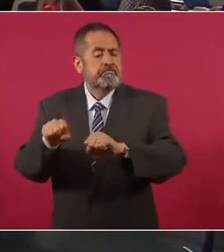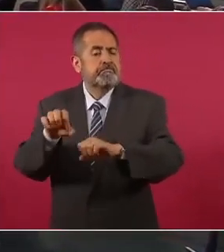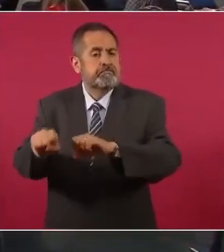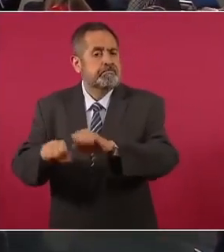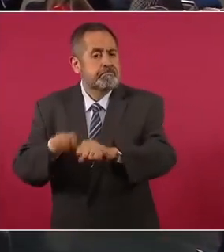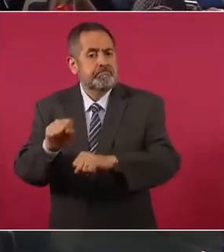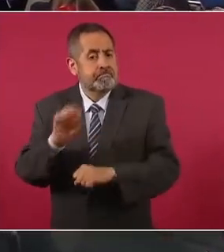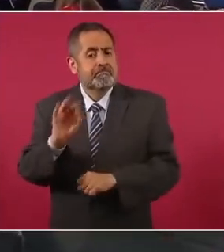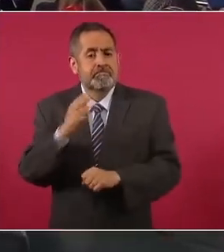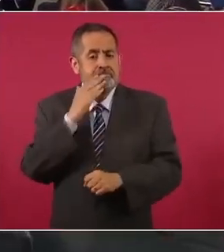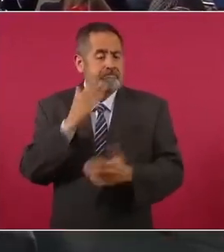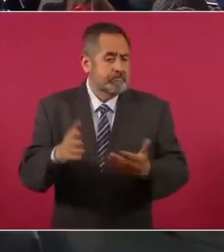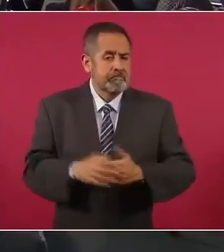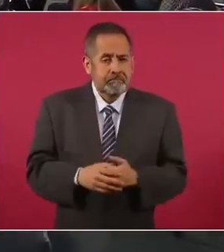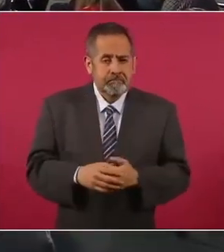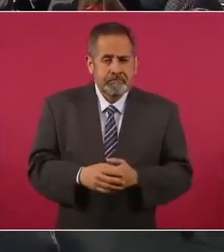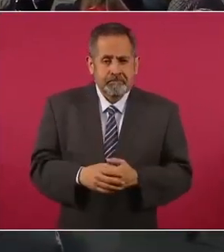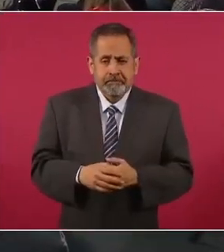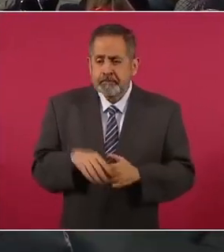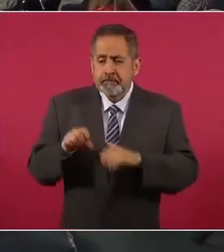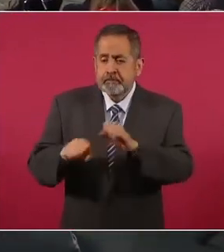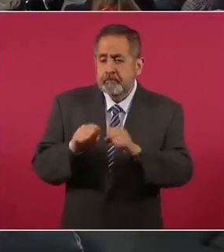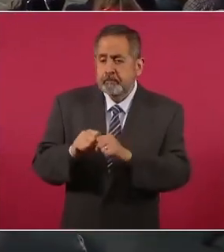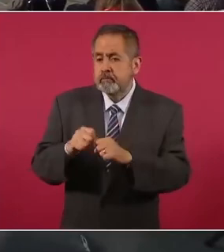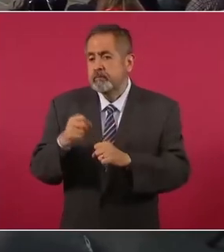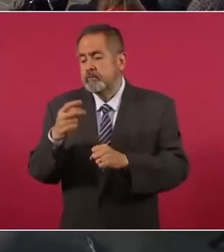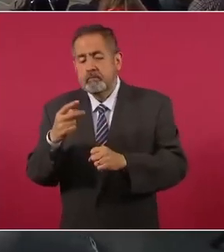se hacen dos, tres veces más,